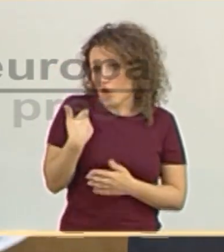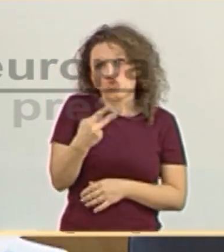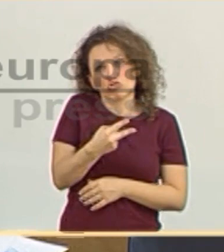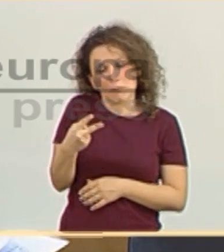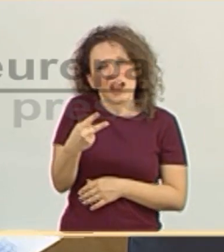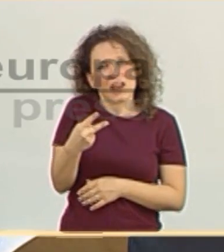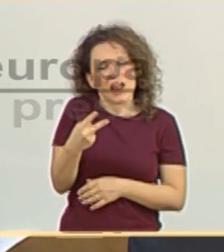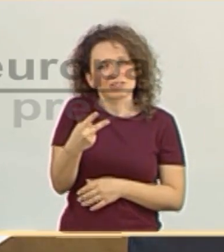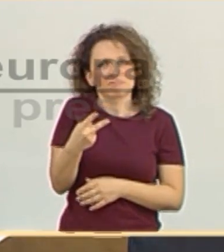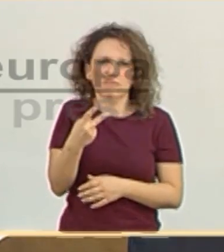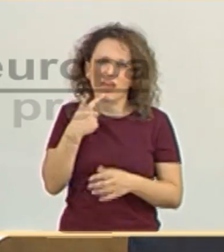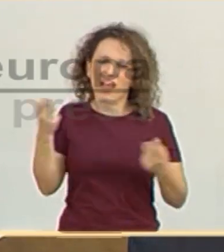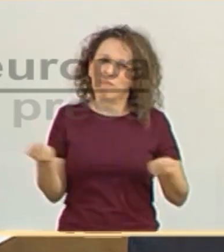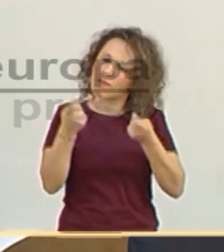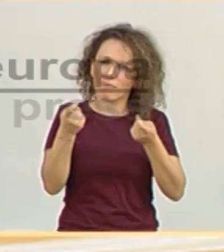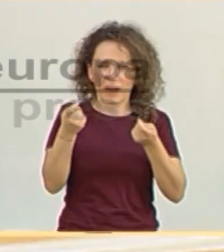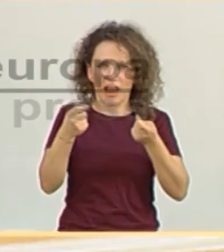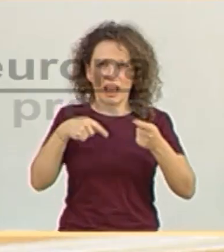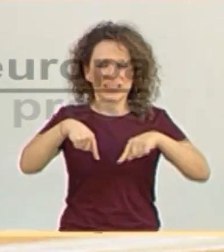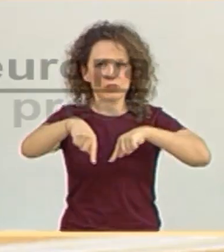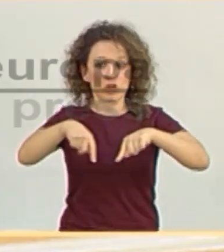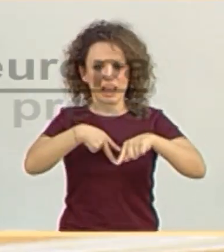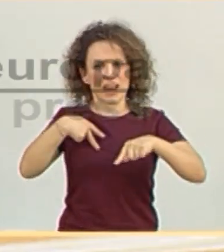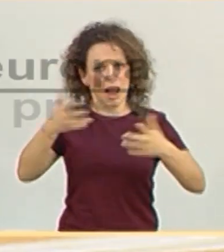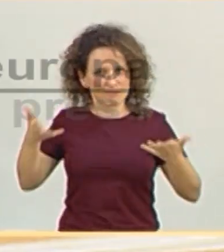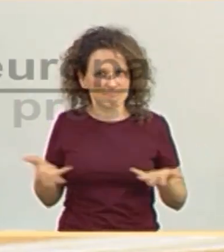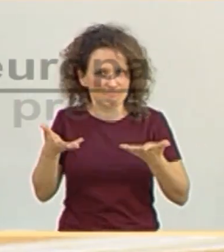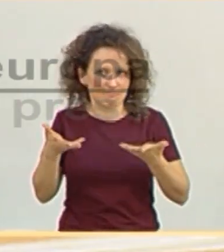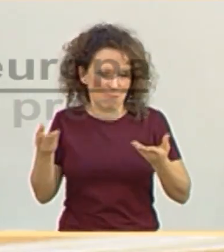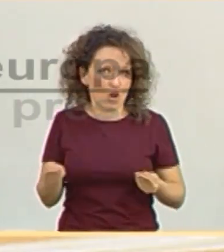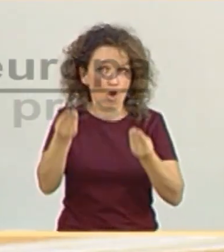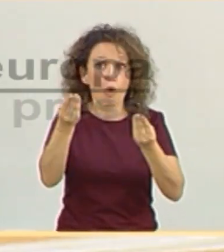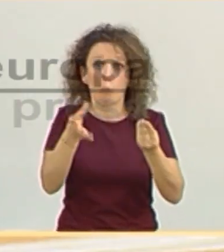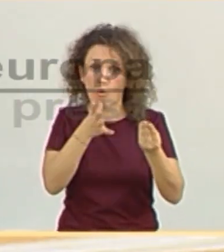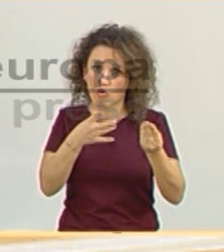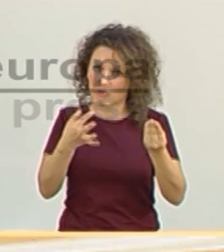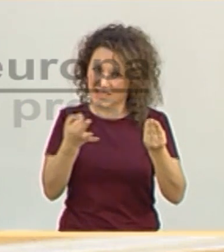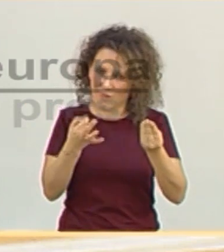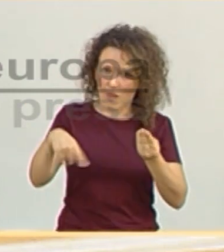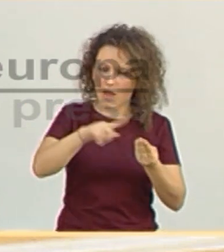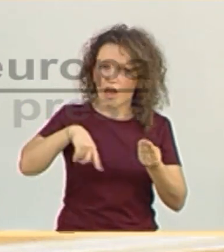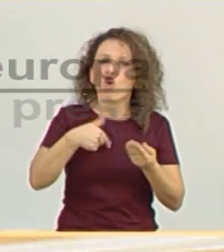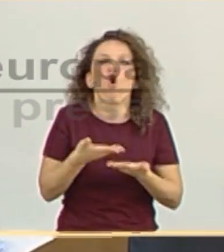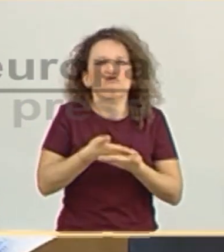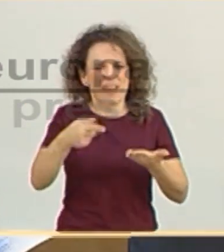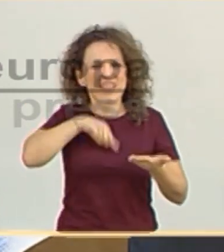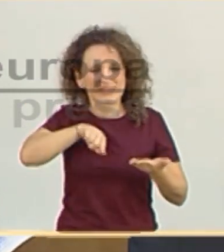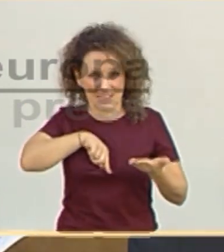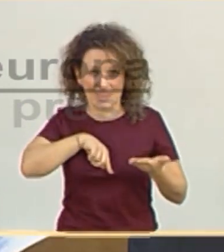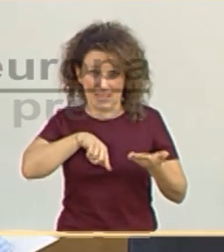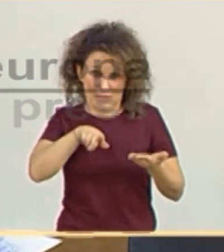favorecer el transporte. general, tenemos que conseguir que haya confianza. Y para eso tenemos que conseguir que sea un transporte seguro,